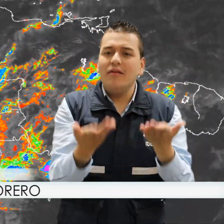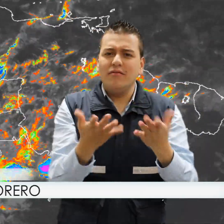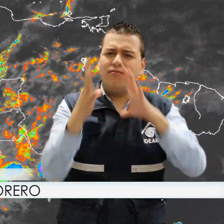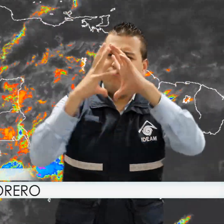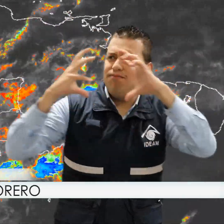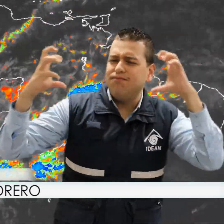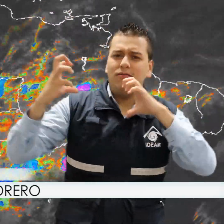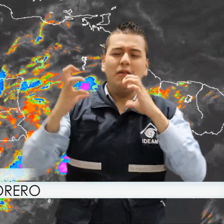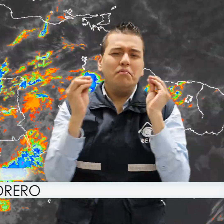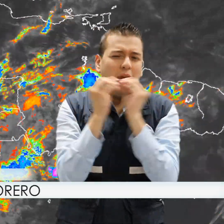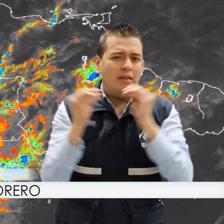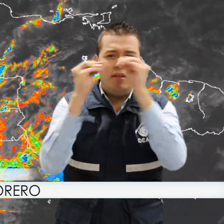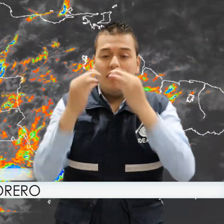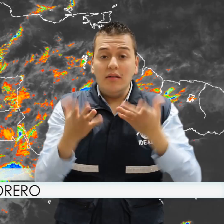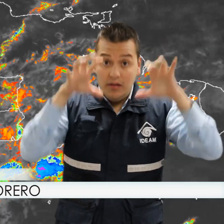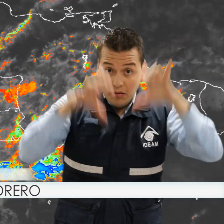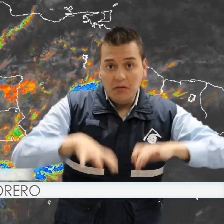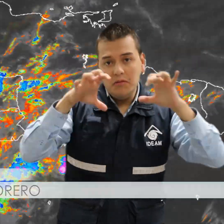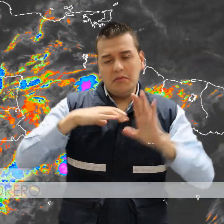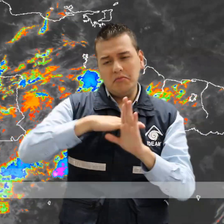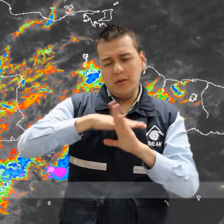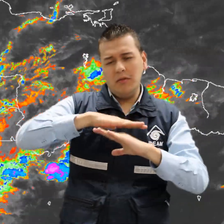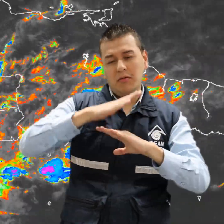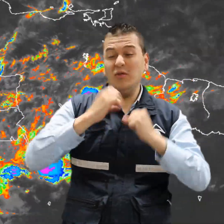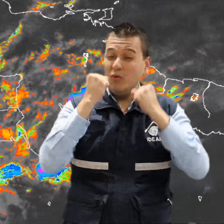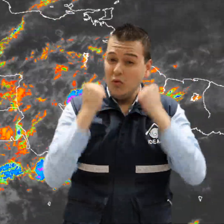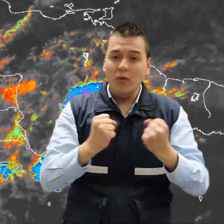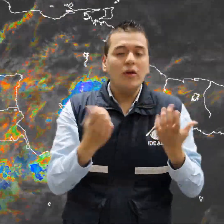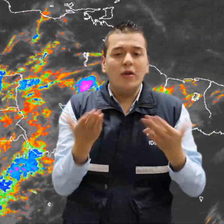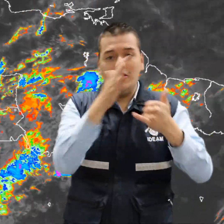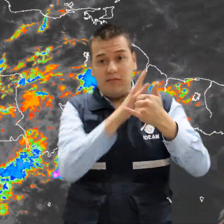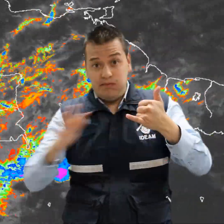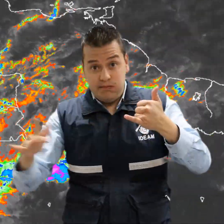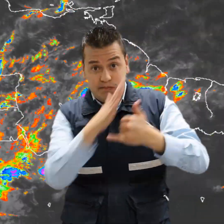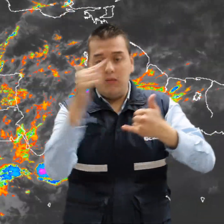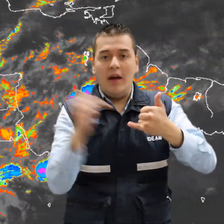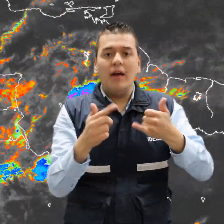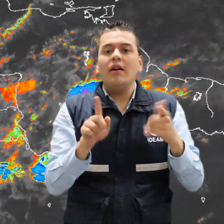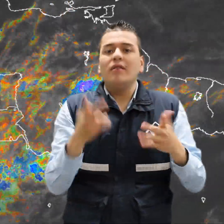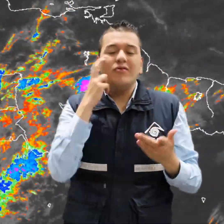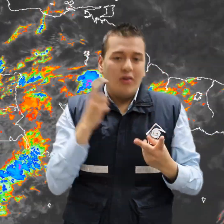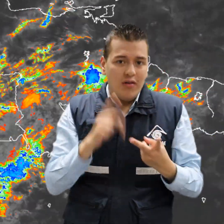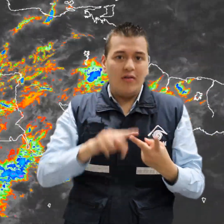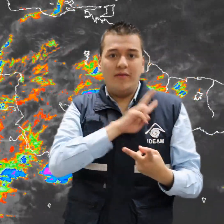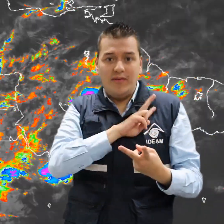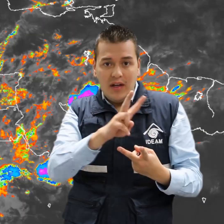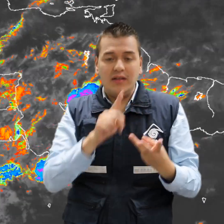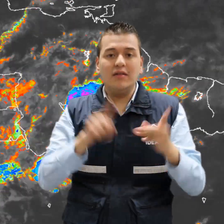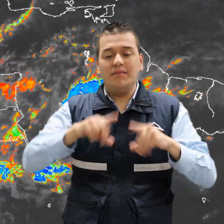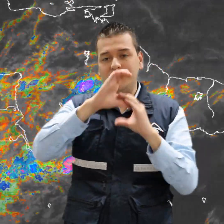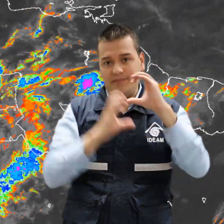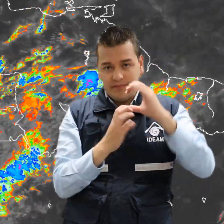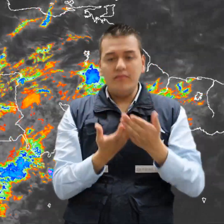nubosidad concentrada con lluvias de moderadas a fuertes se registró en el Pacífico colombiano, en sectores de Chocó, Valle del Cauca y